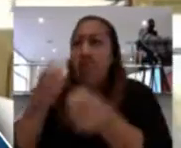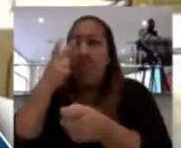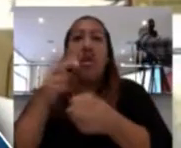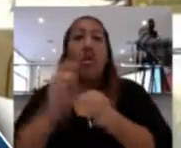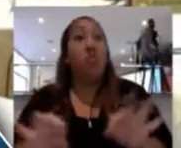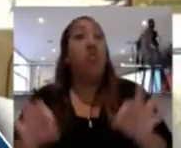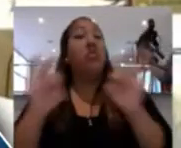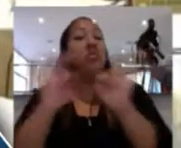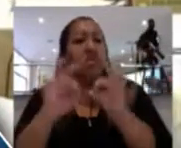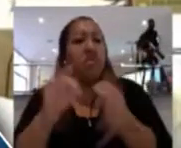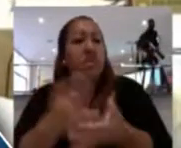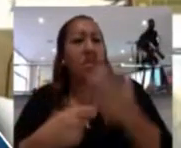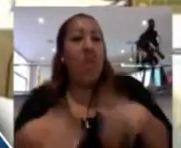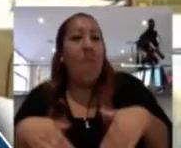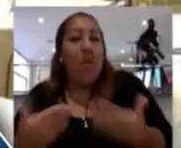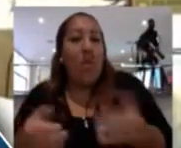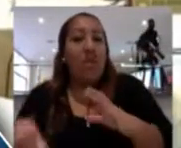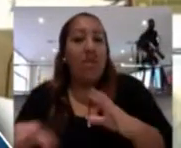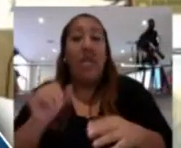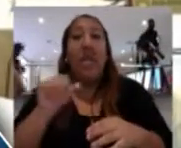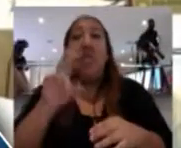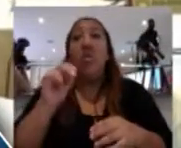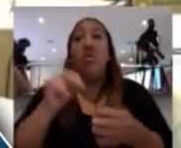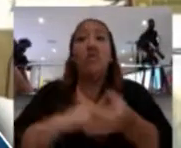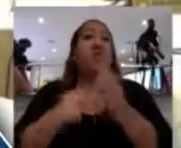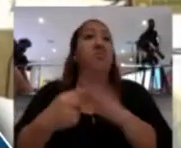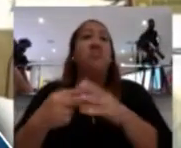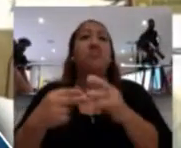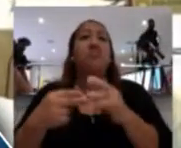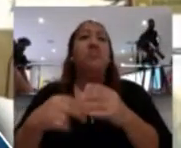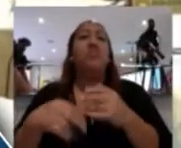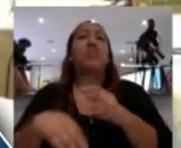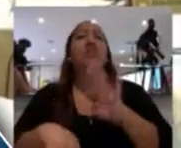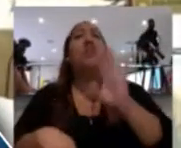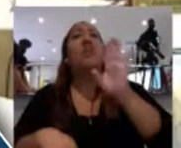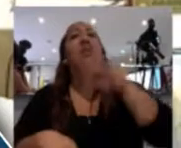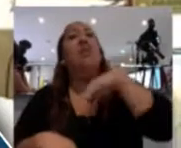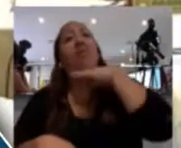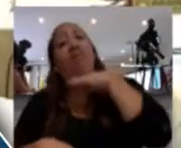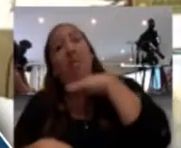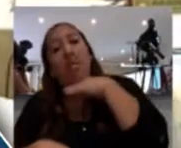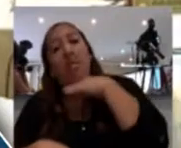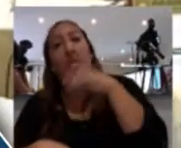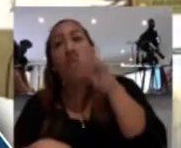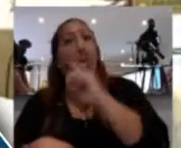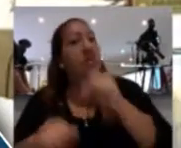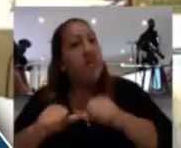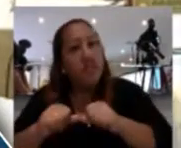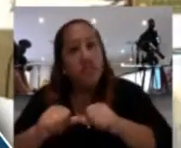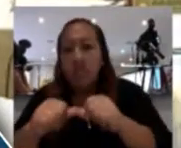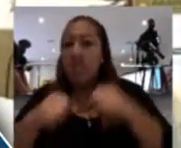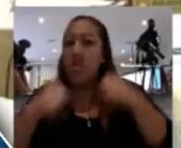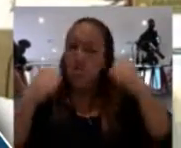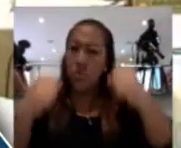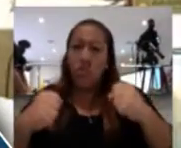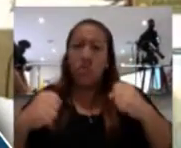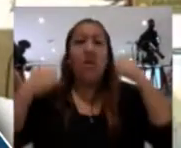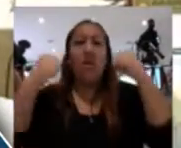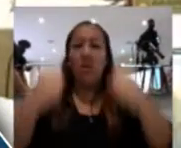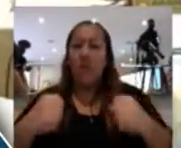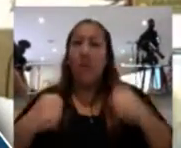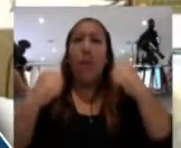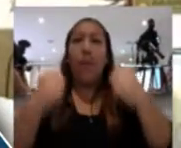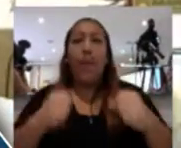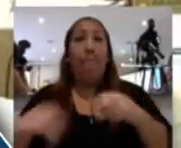muy importante y no tirar la toalla, como se dice, sino seguir con la lucha. Bueno, seguiremos nosotros